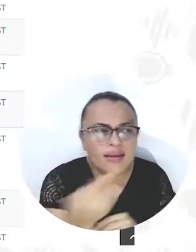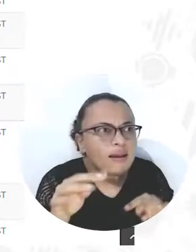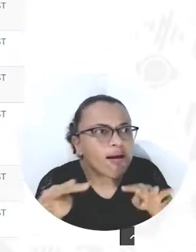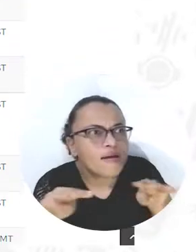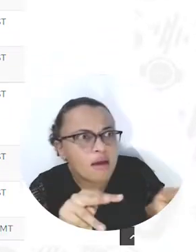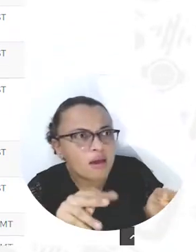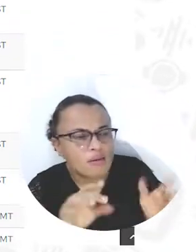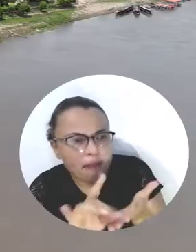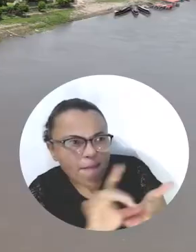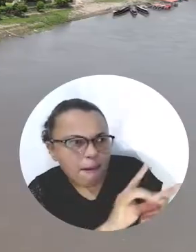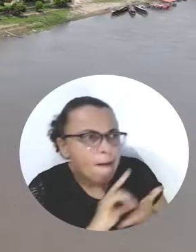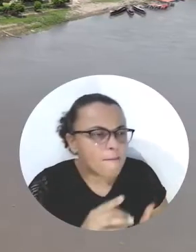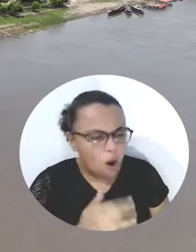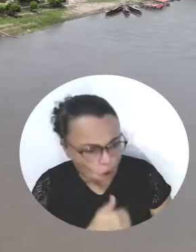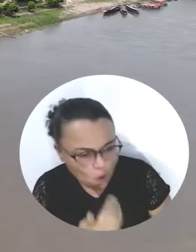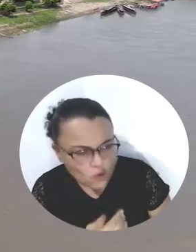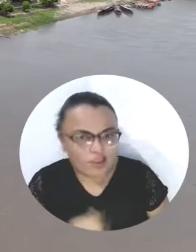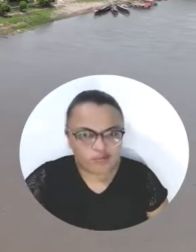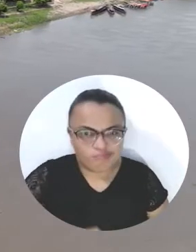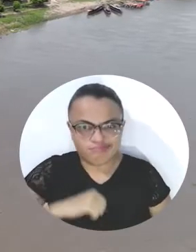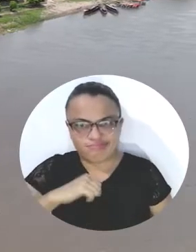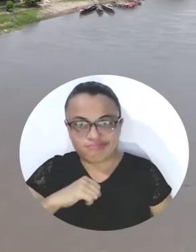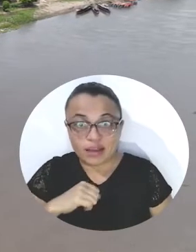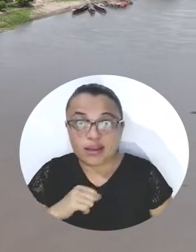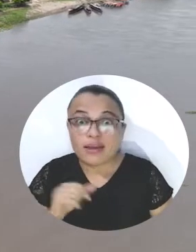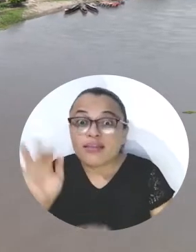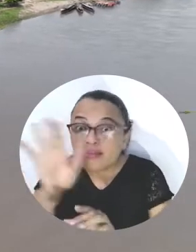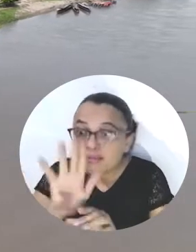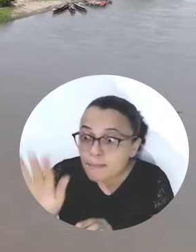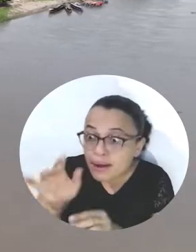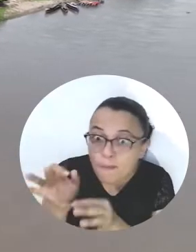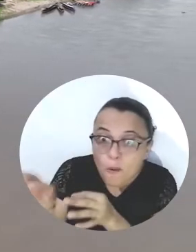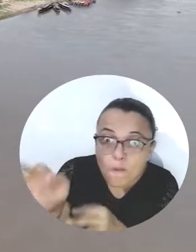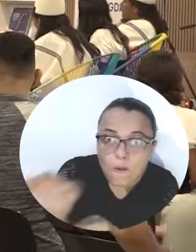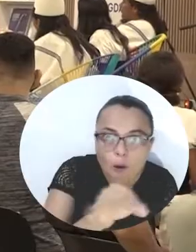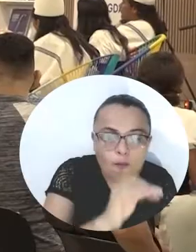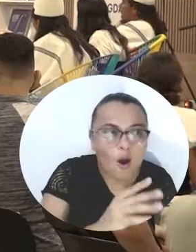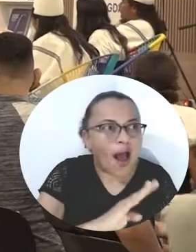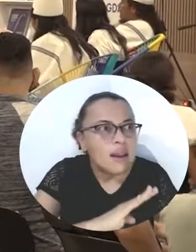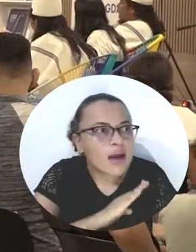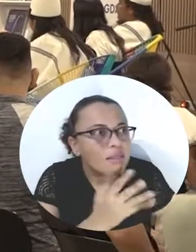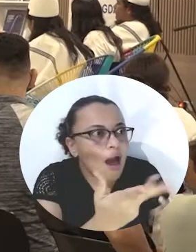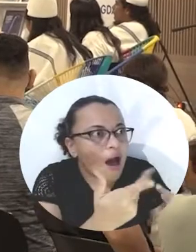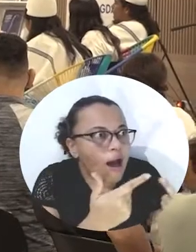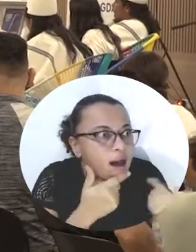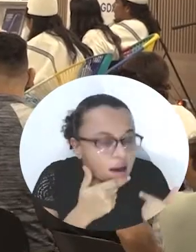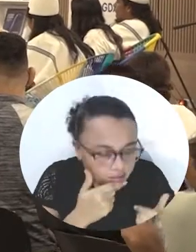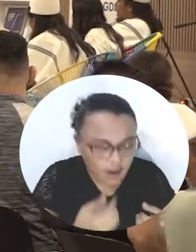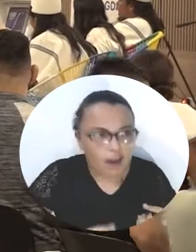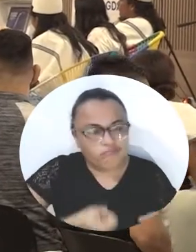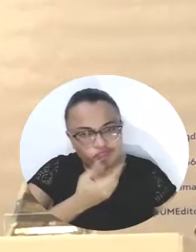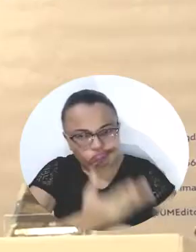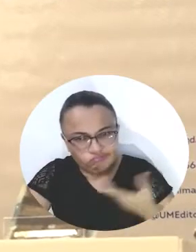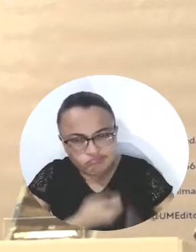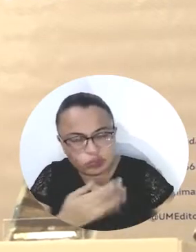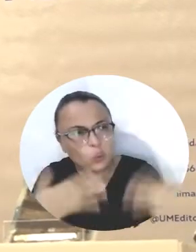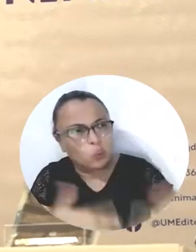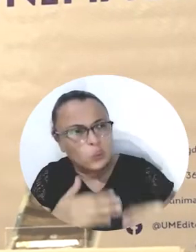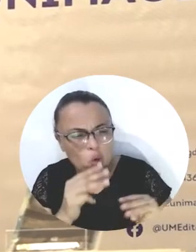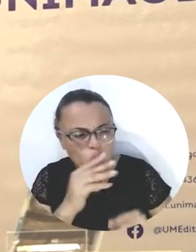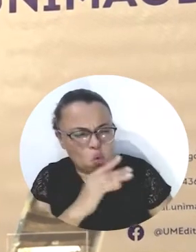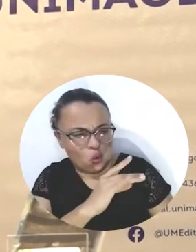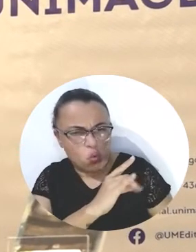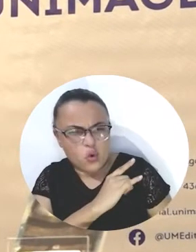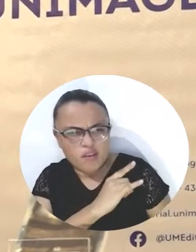satisfacción y orgullo. Hasta los municipios llegó la buena noticia y sus alcaldes se pronunciaron por la visibilidad que ha tenido a nivel internacional